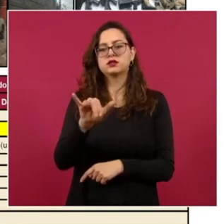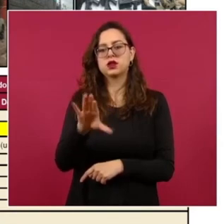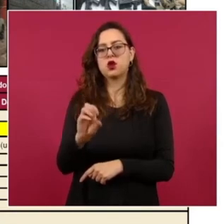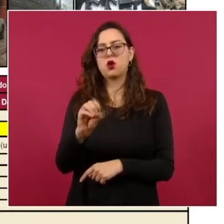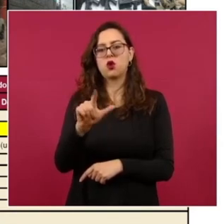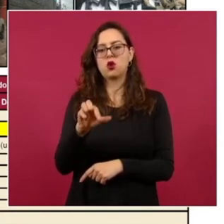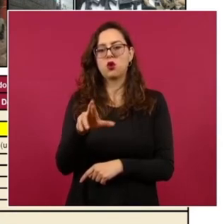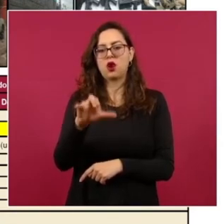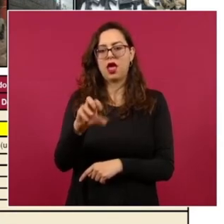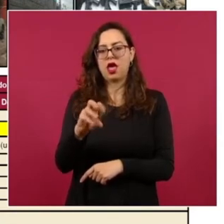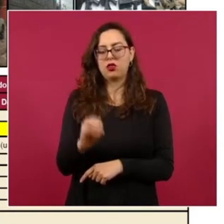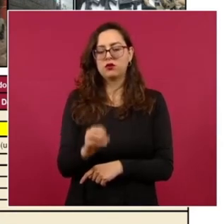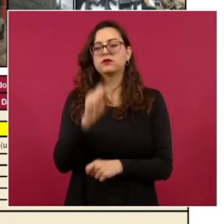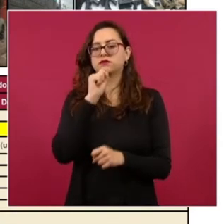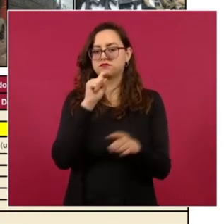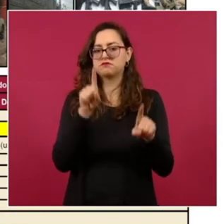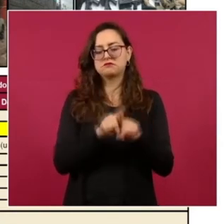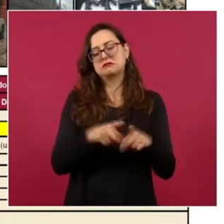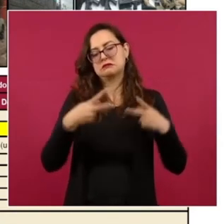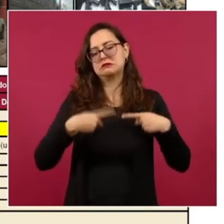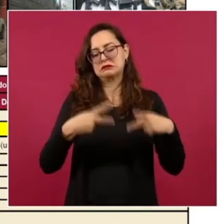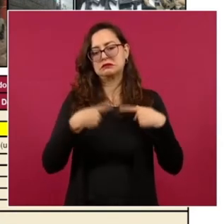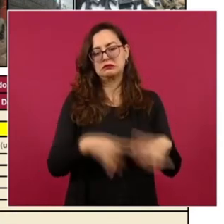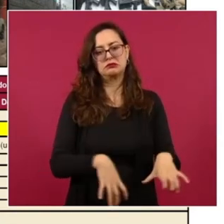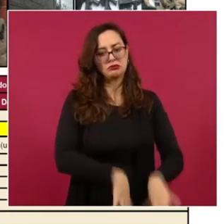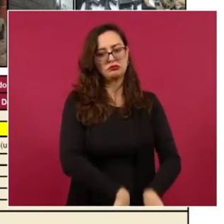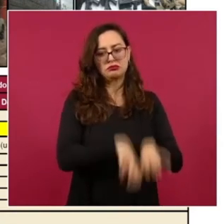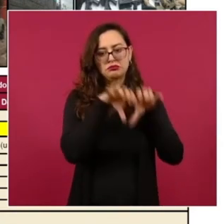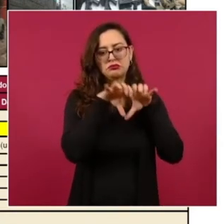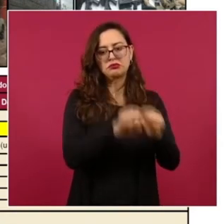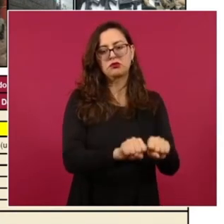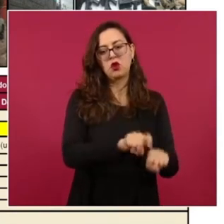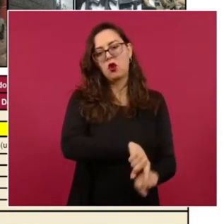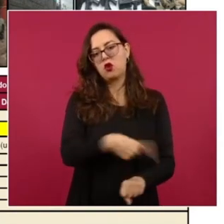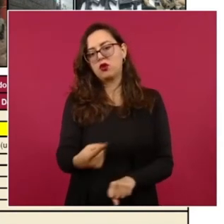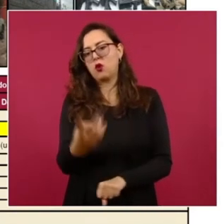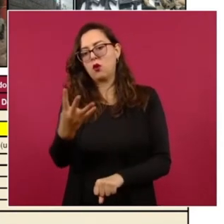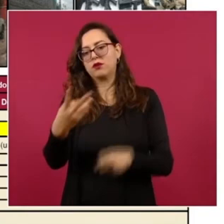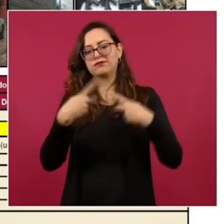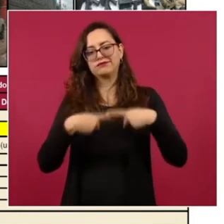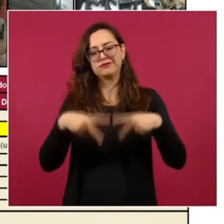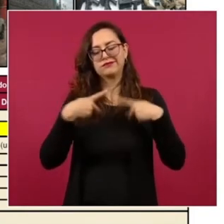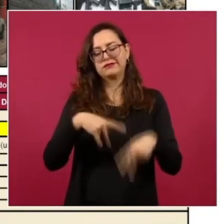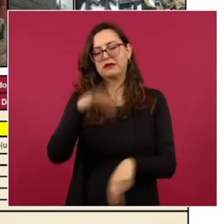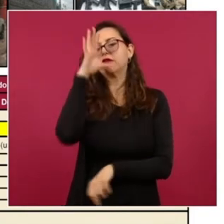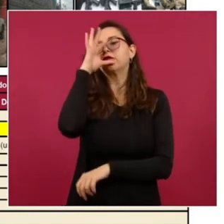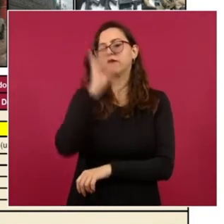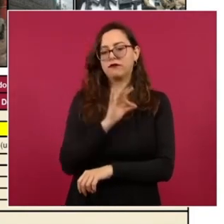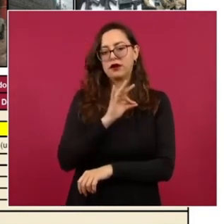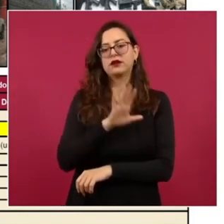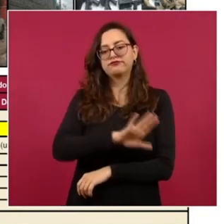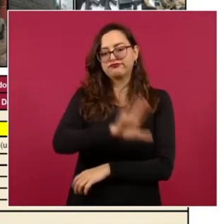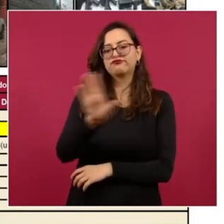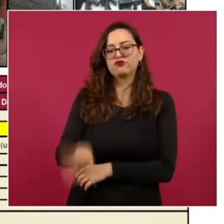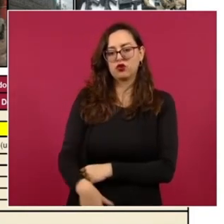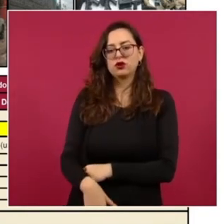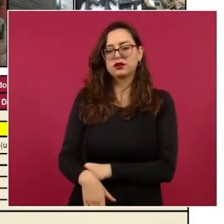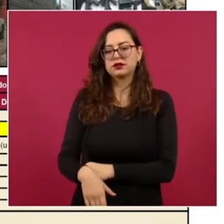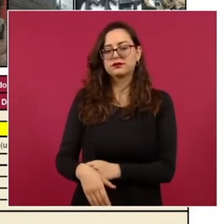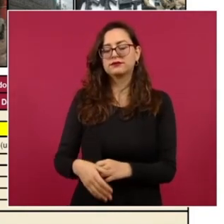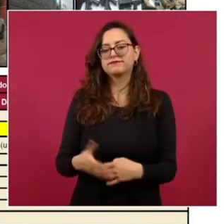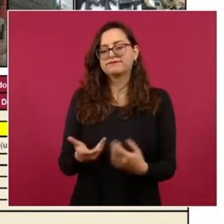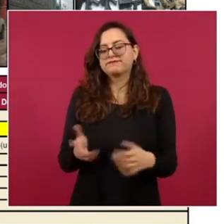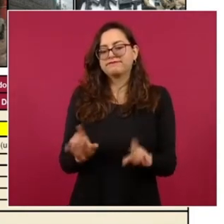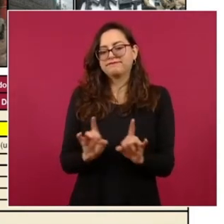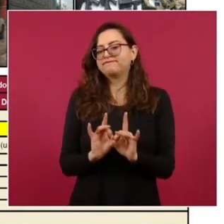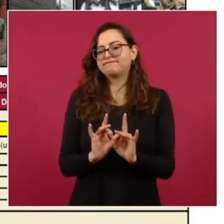cuatro personas víctimas ajenas a los hechos, entre las cuales una fue fallecida a partir